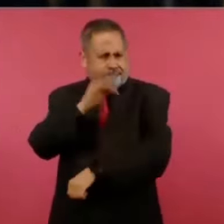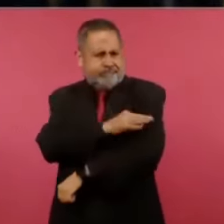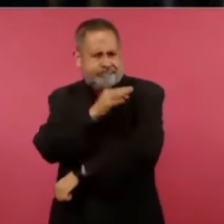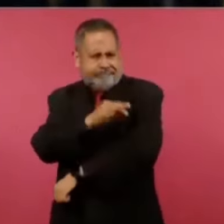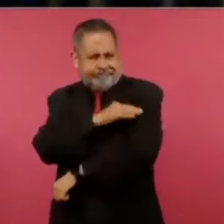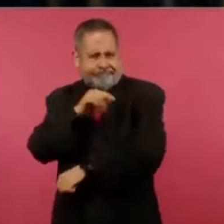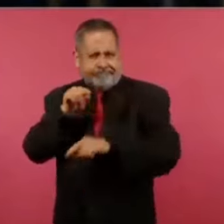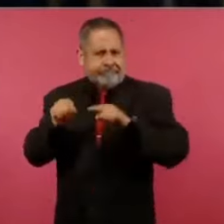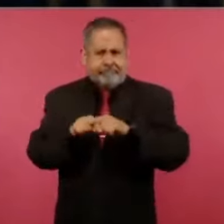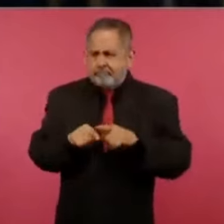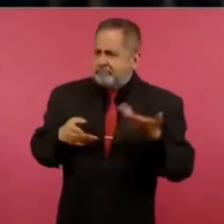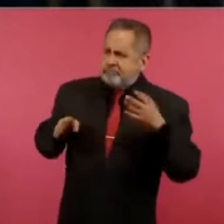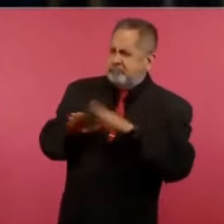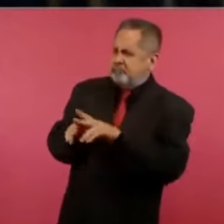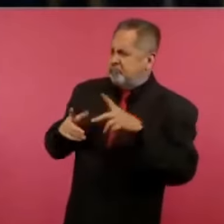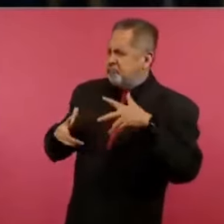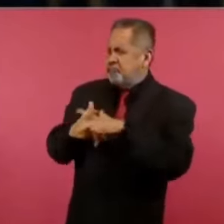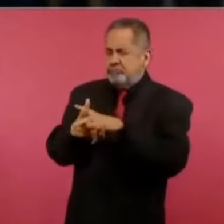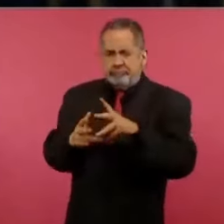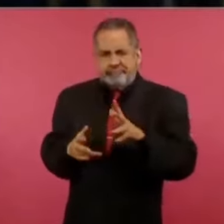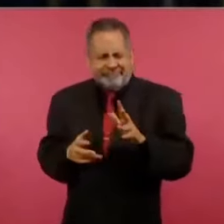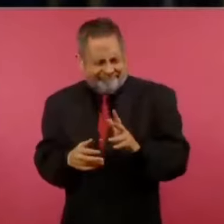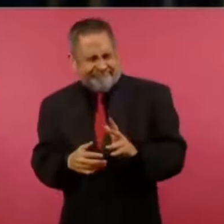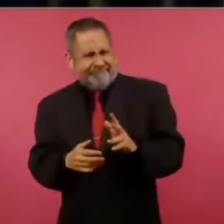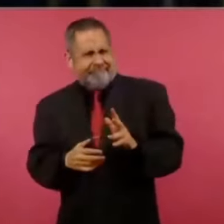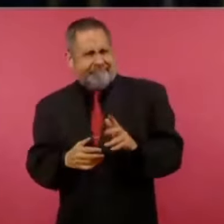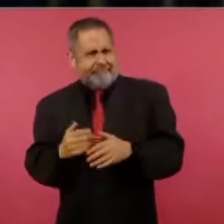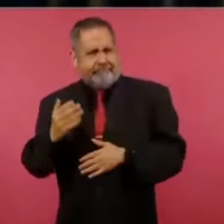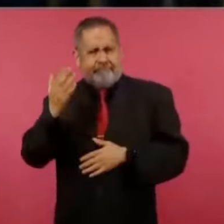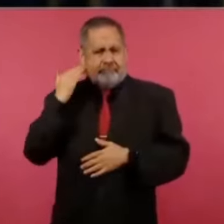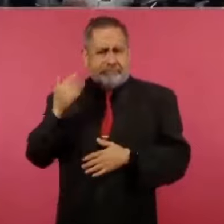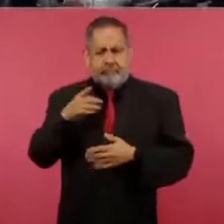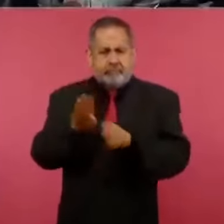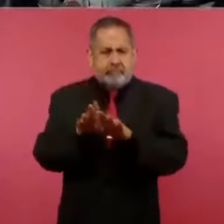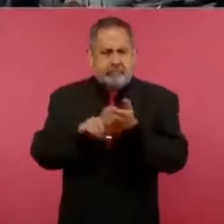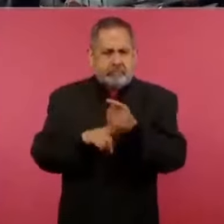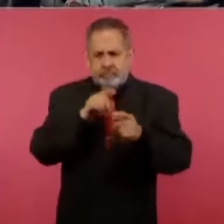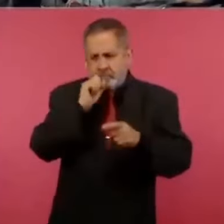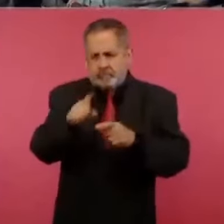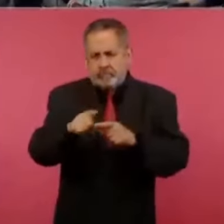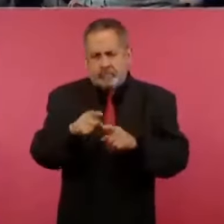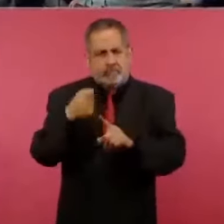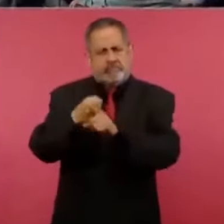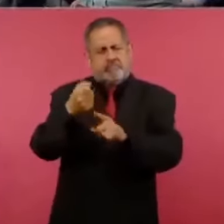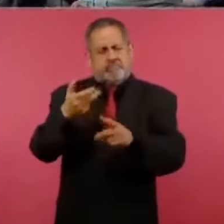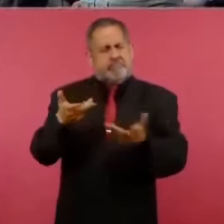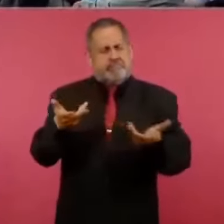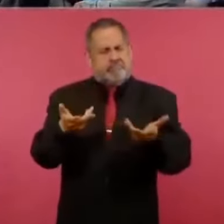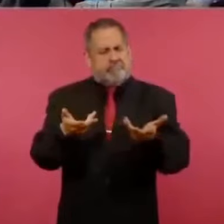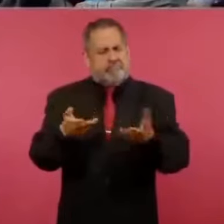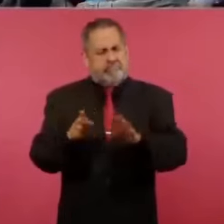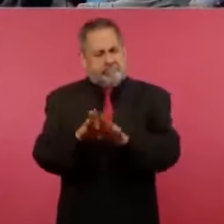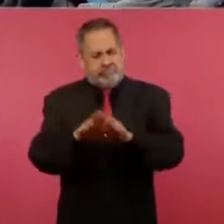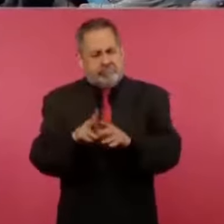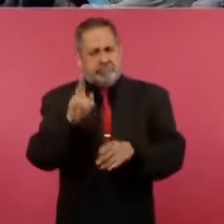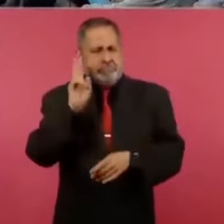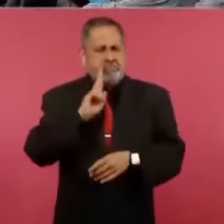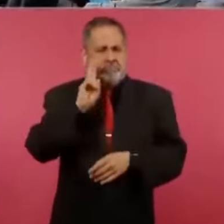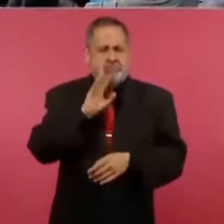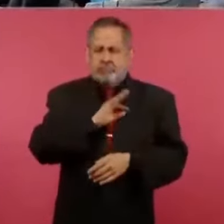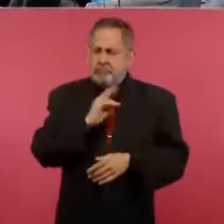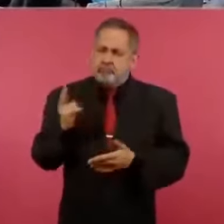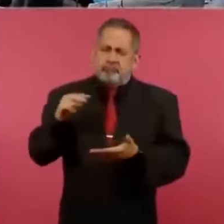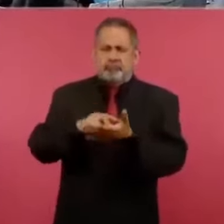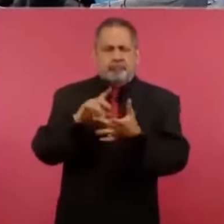Porque eso también en esa investigación que se hizo hace aproximadamente un año también impactaba. Entonces, ¿habría posibilidad de que